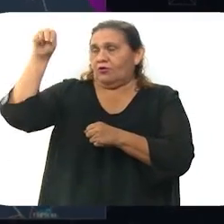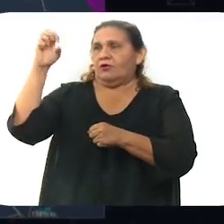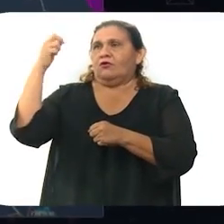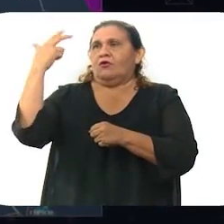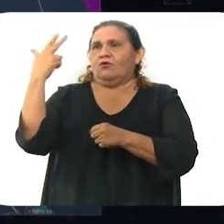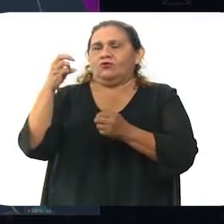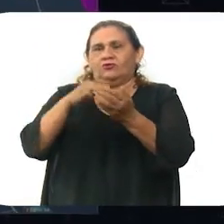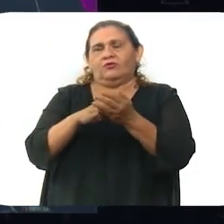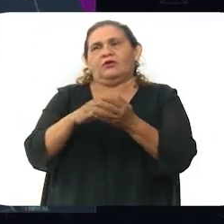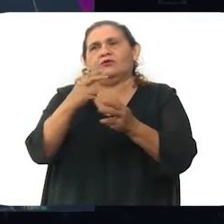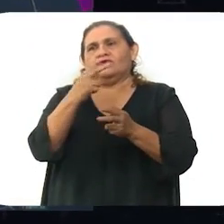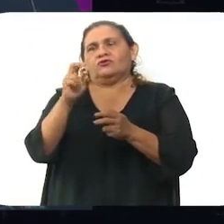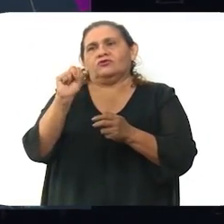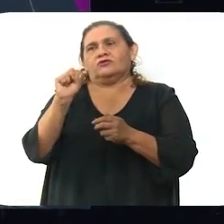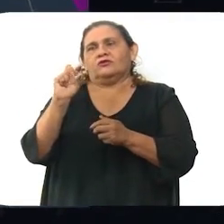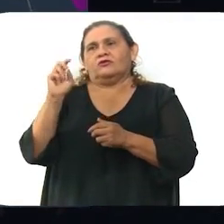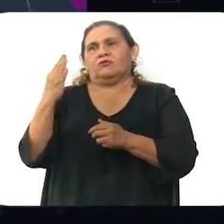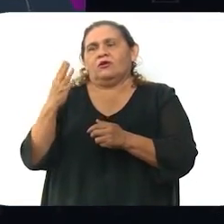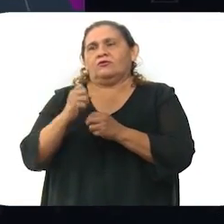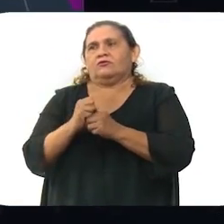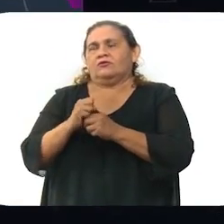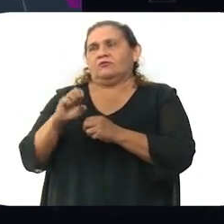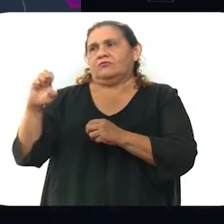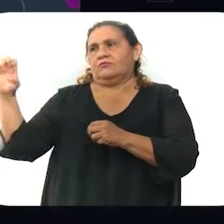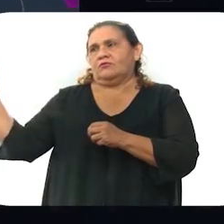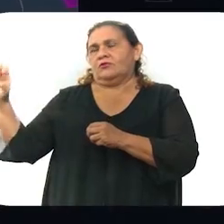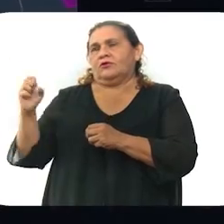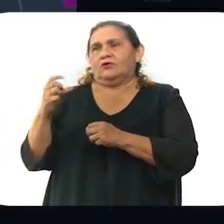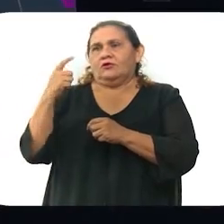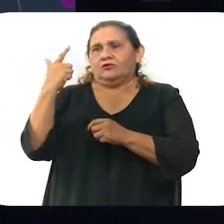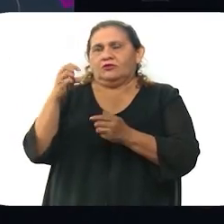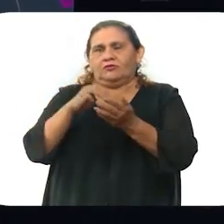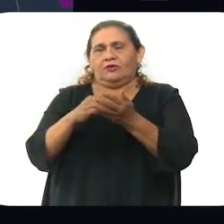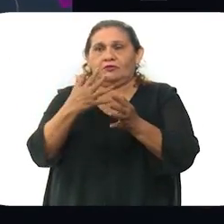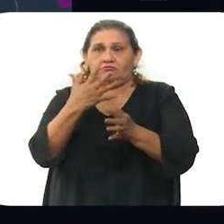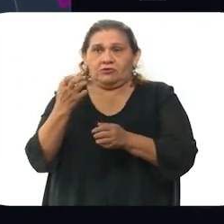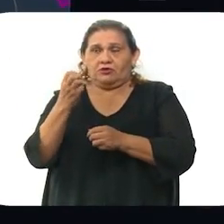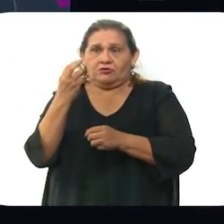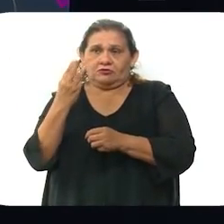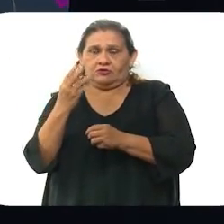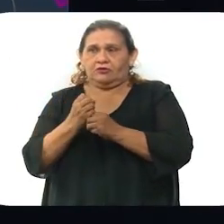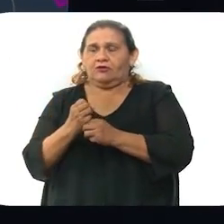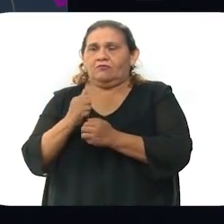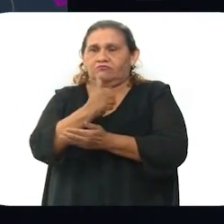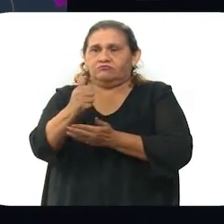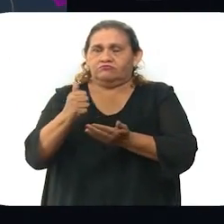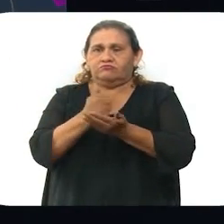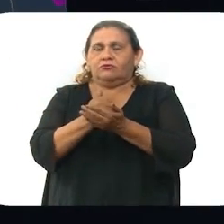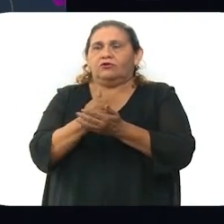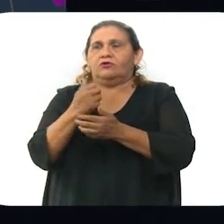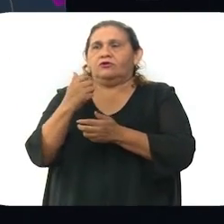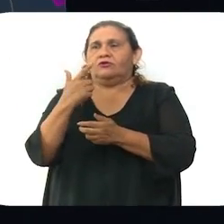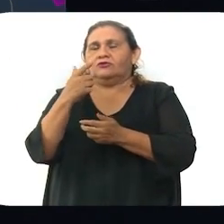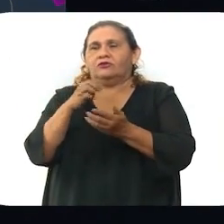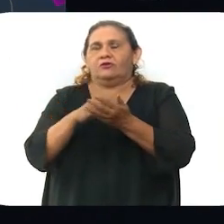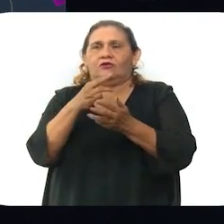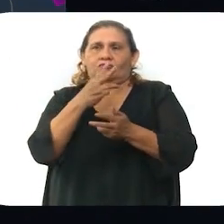,274, en la zona oriente 7,503, en la zona centro 2,734,